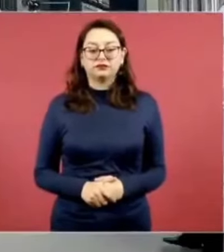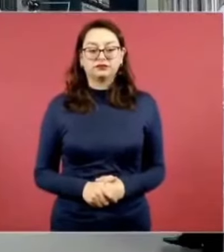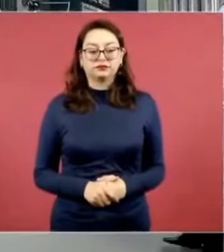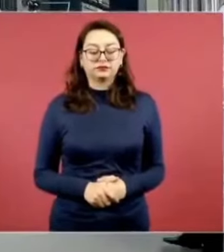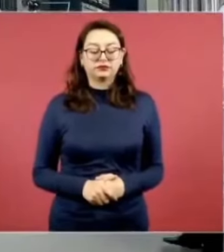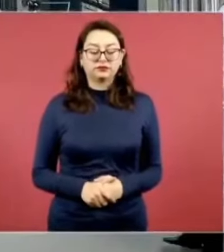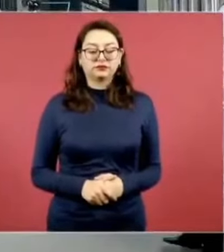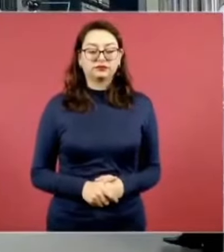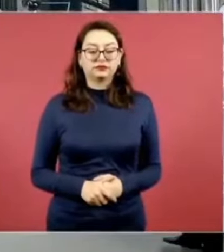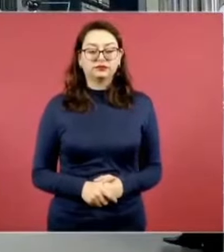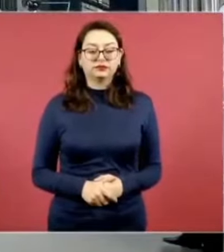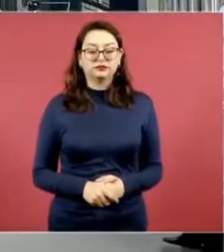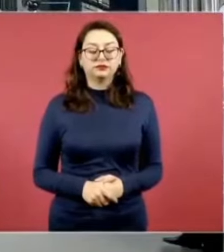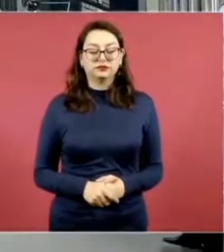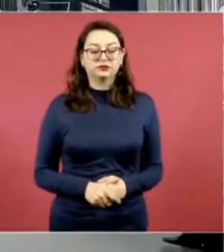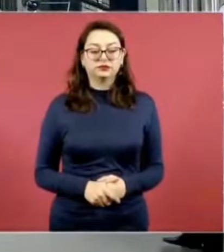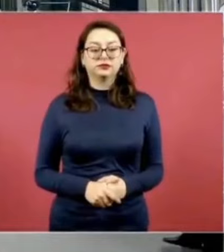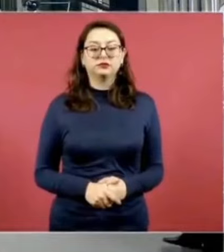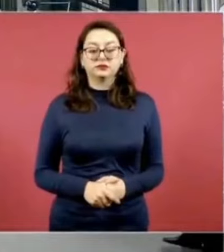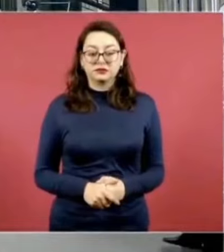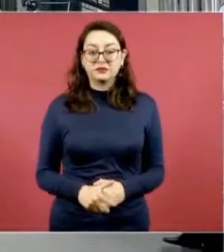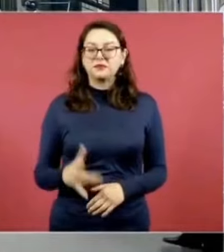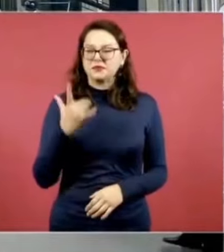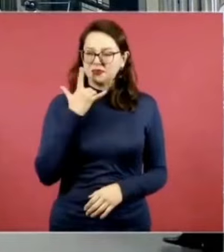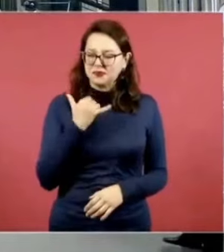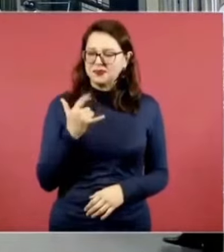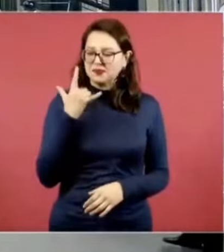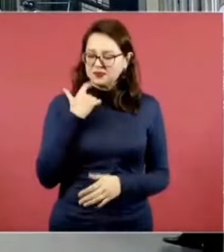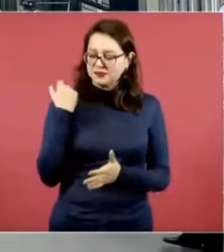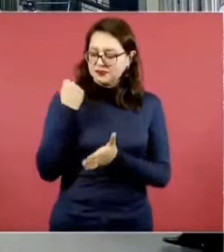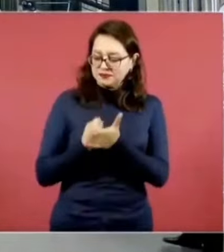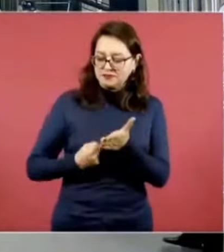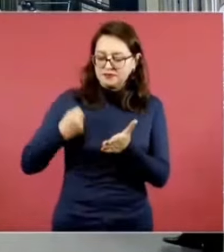el no claudicar nunca